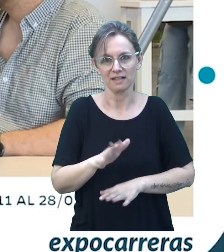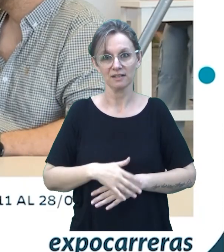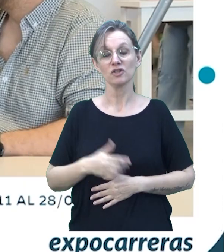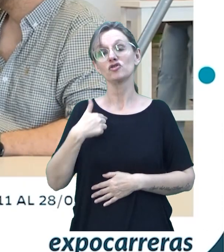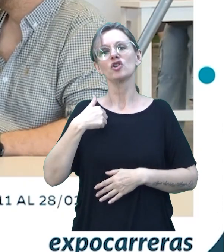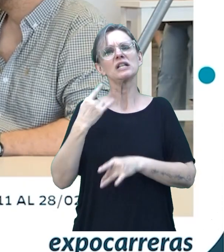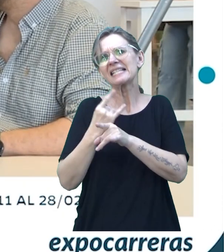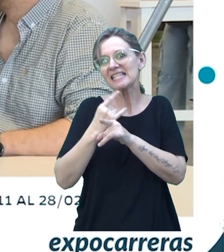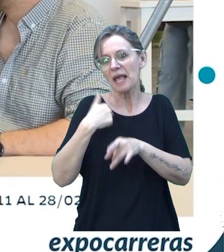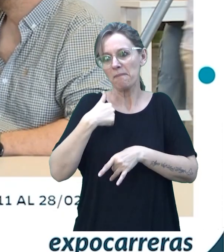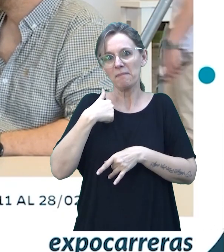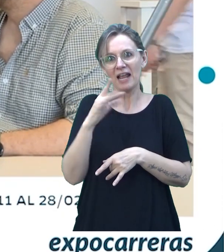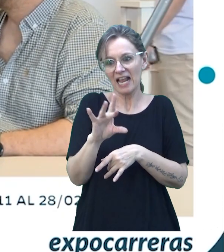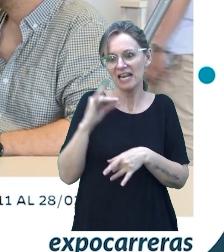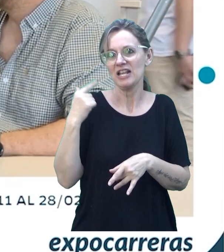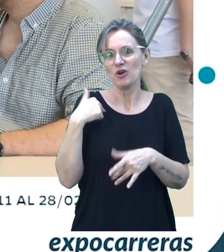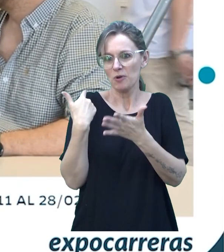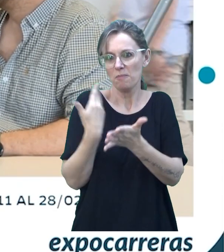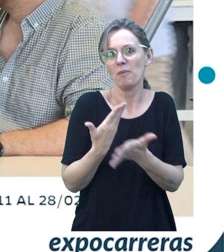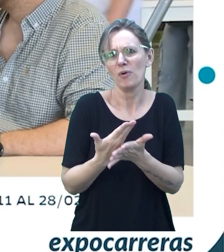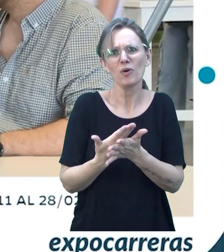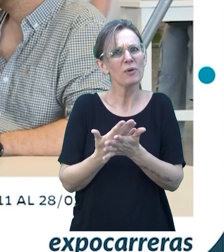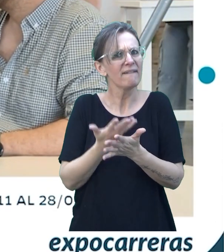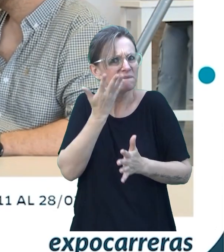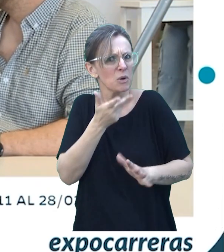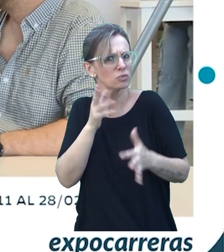elige y propone hacerlas porque me llevo demasiado bien.